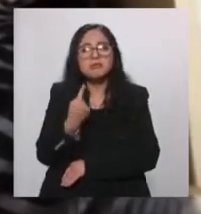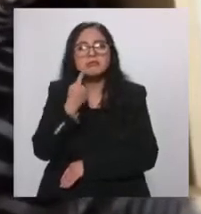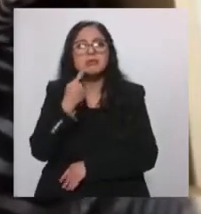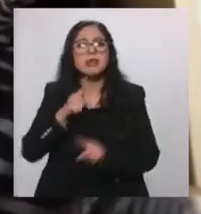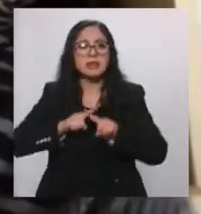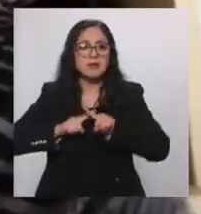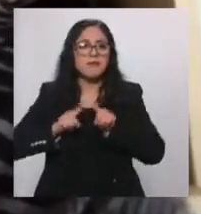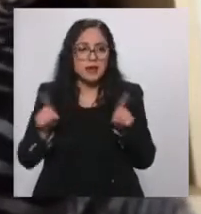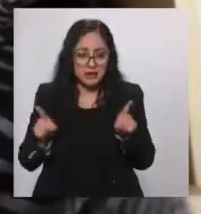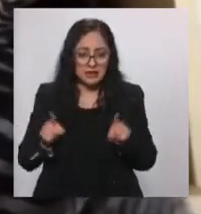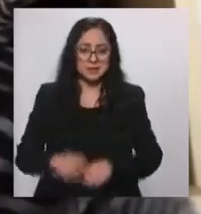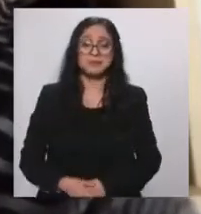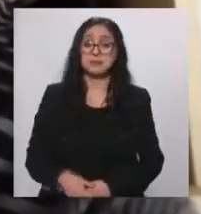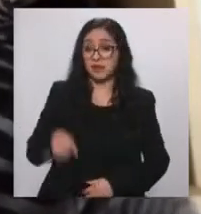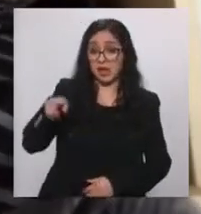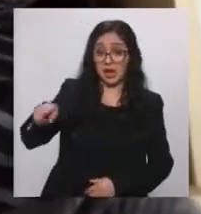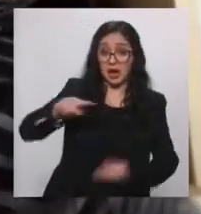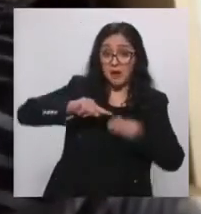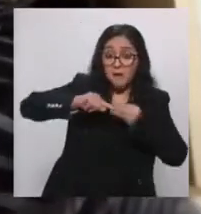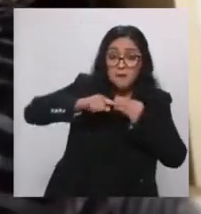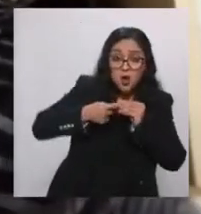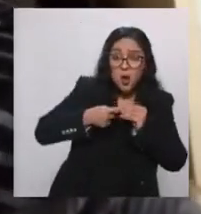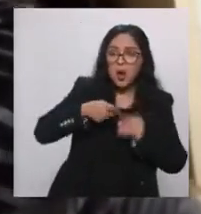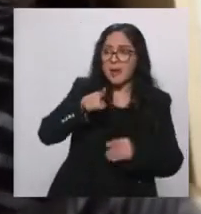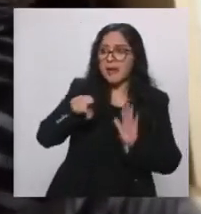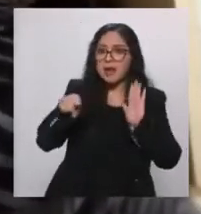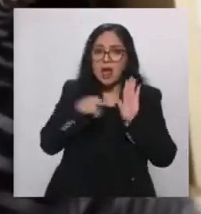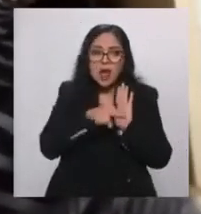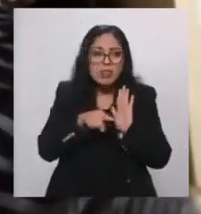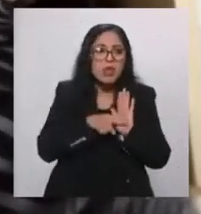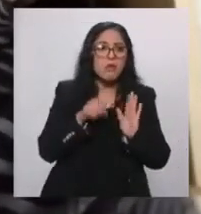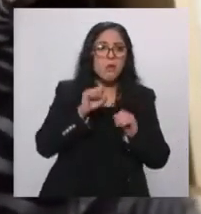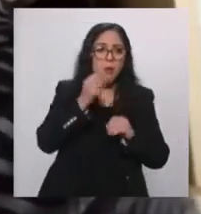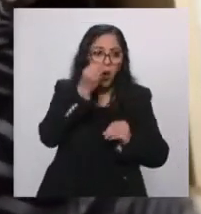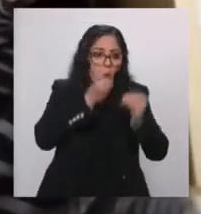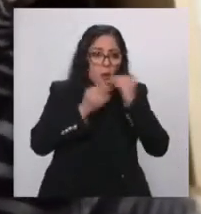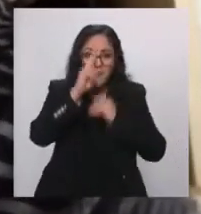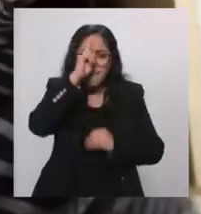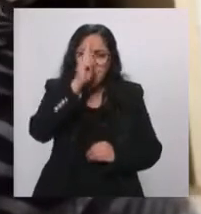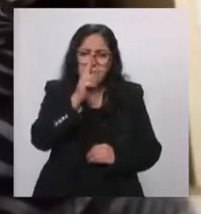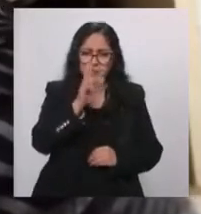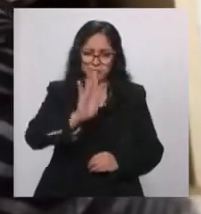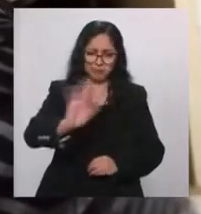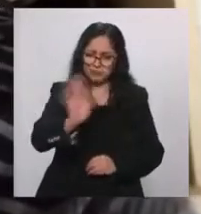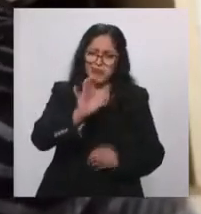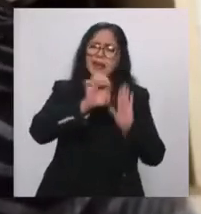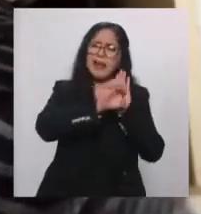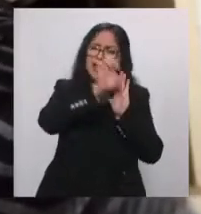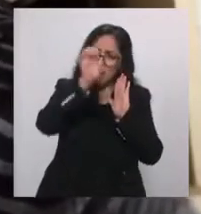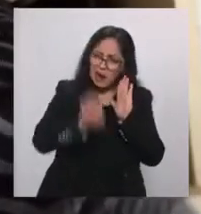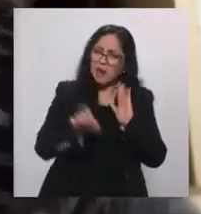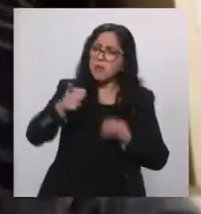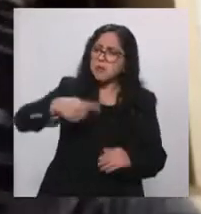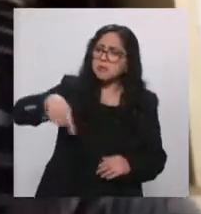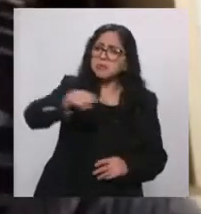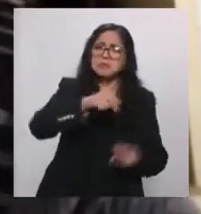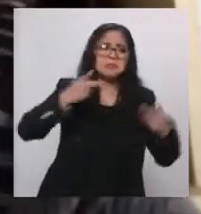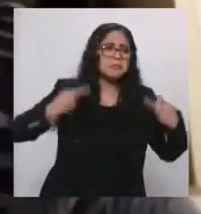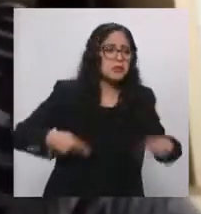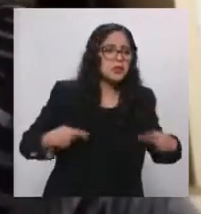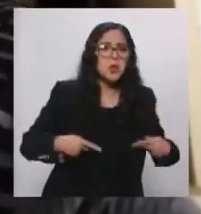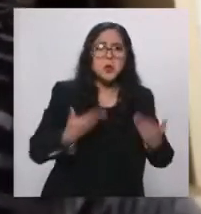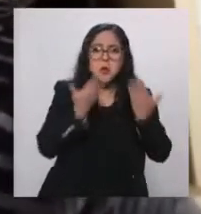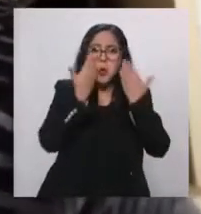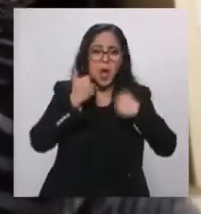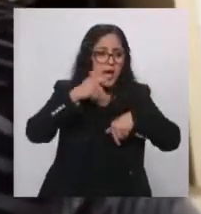No son malos, de hecho, yo le recomiendo a la gente que no tiene el tiempo para ponerse a cocer frijoles,